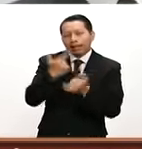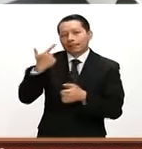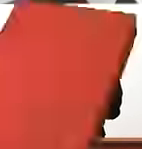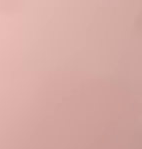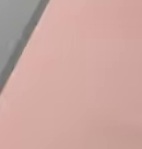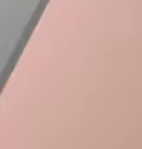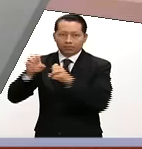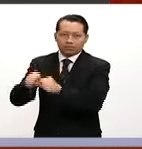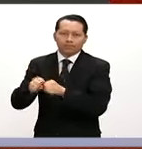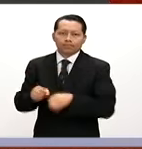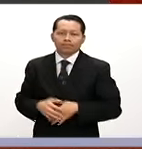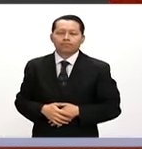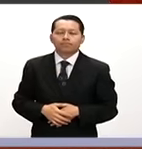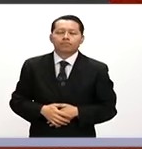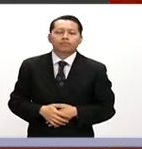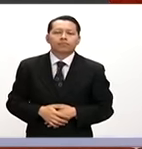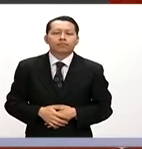captores.